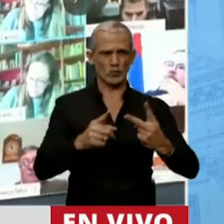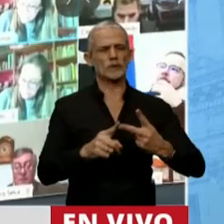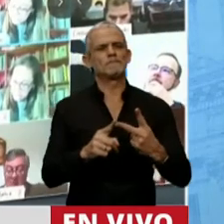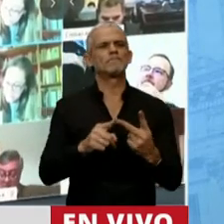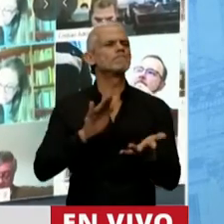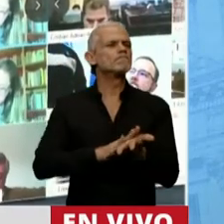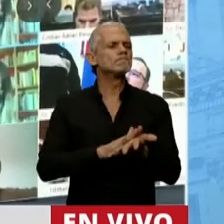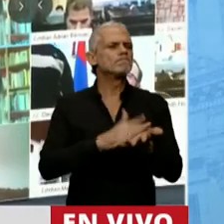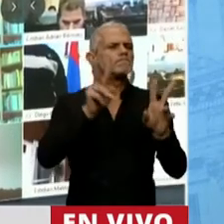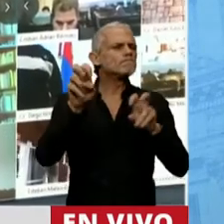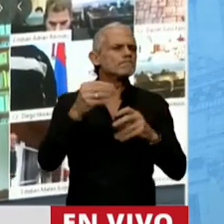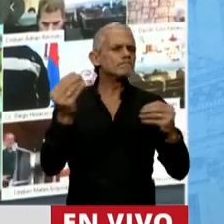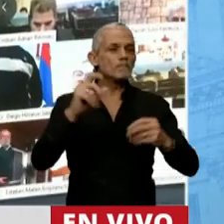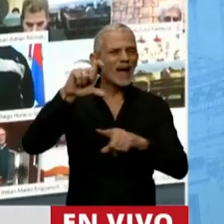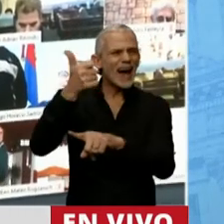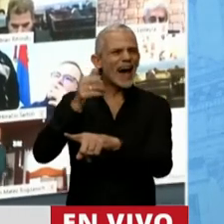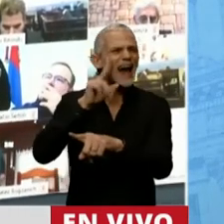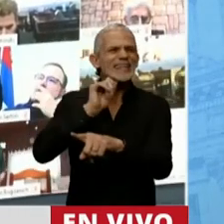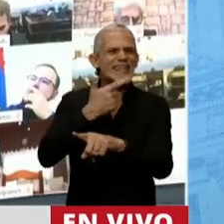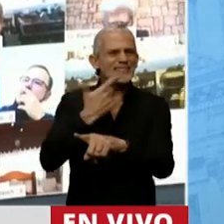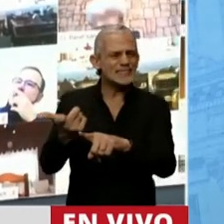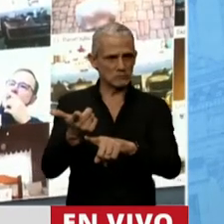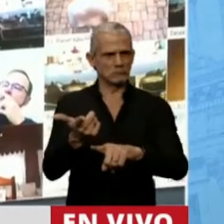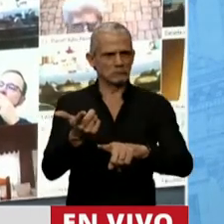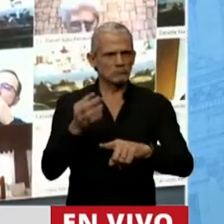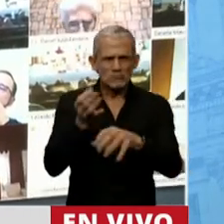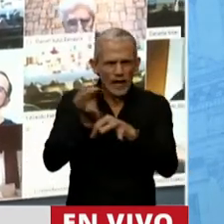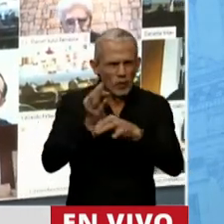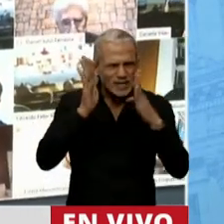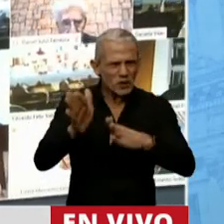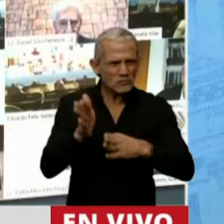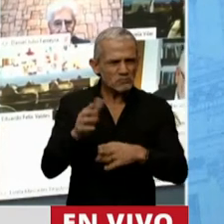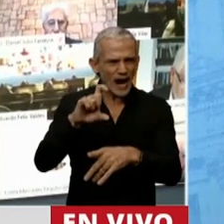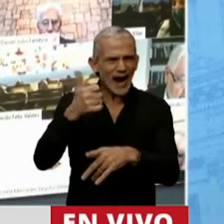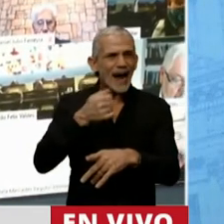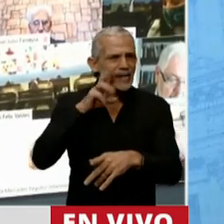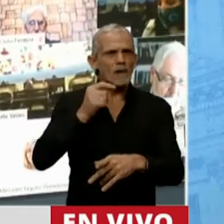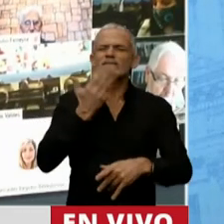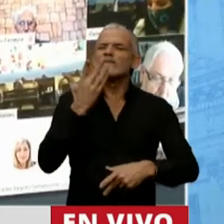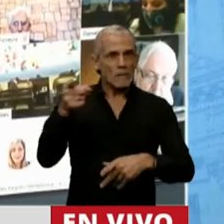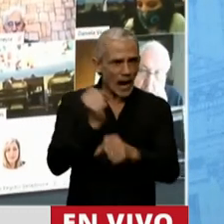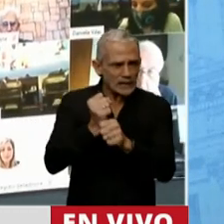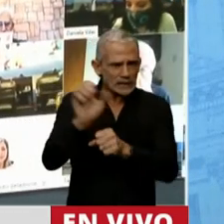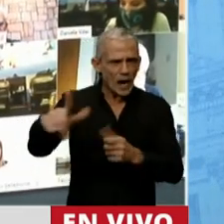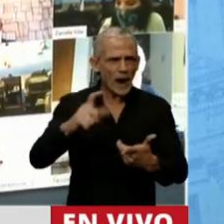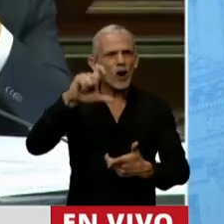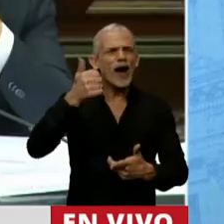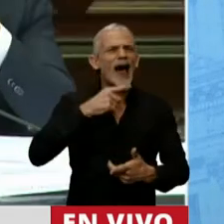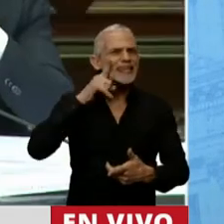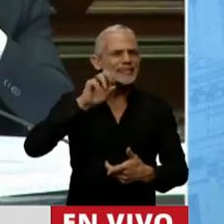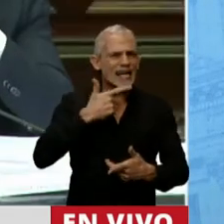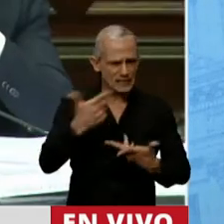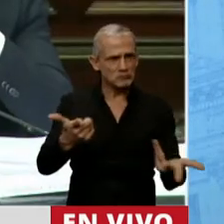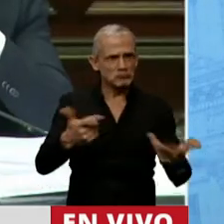Con respecto a Cáritas, ¿cuál es el enfoque educativo? A mí me encanta lo que hace Cáritas, todos sabemos que es una asociación